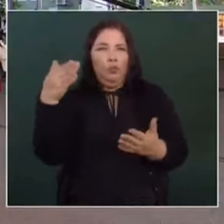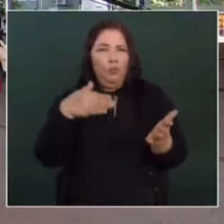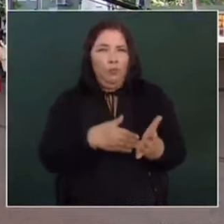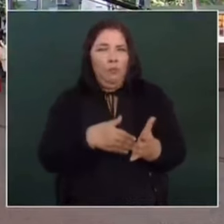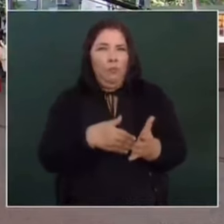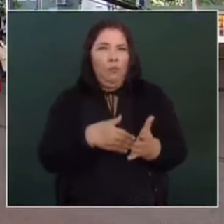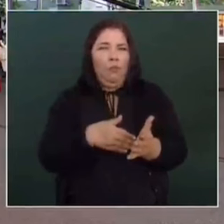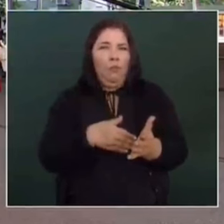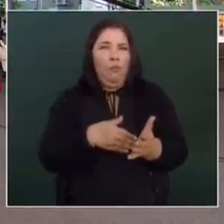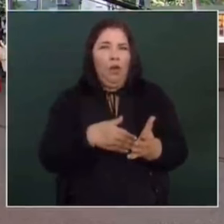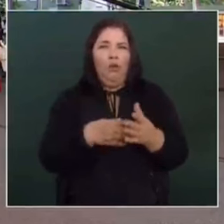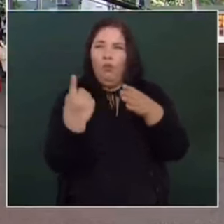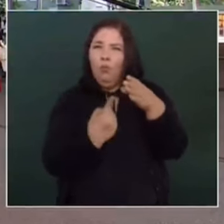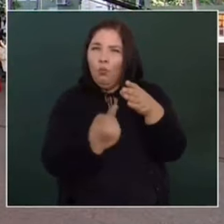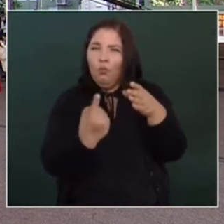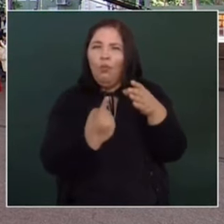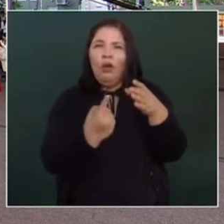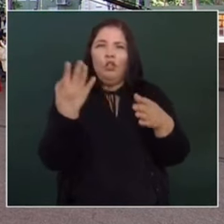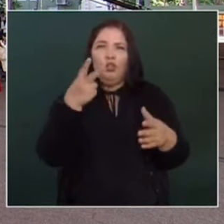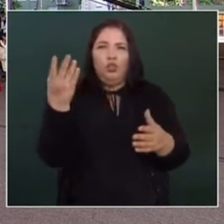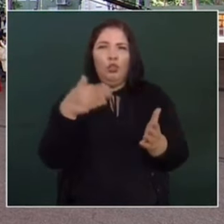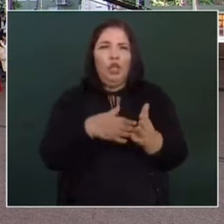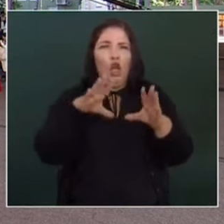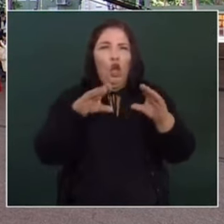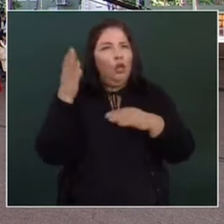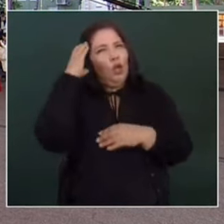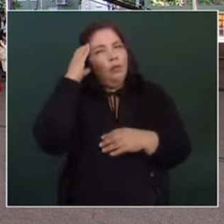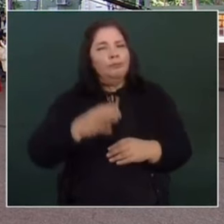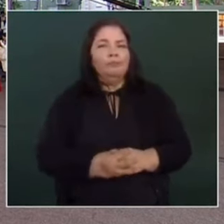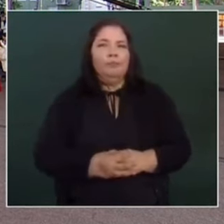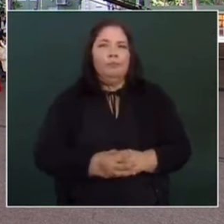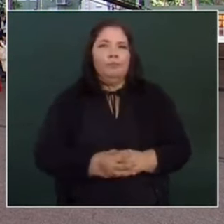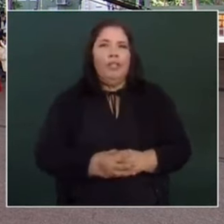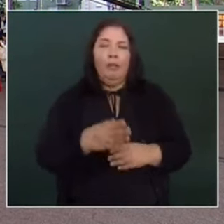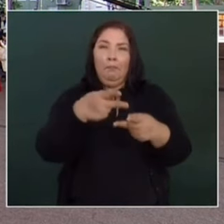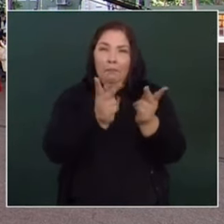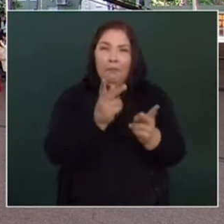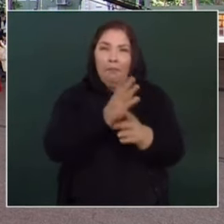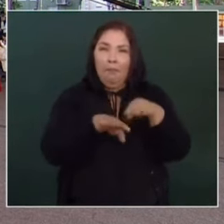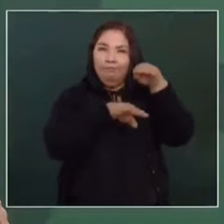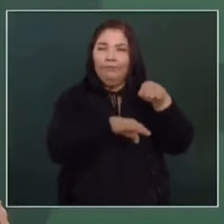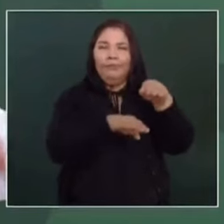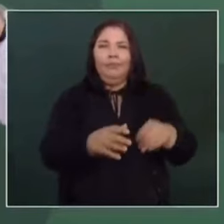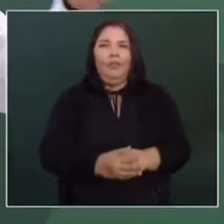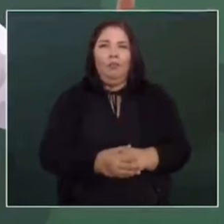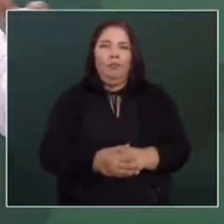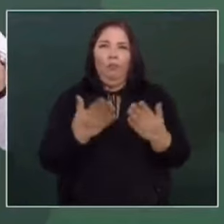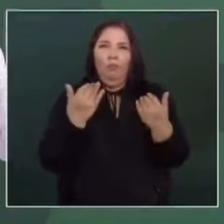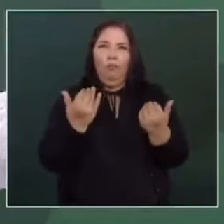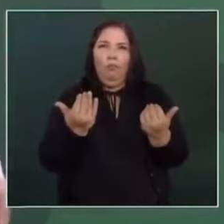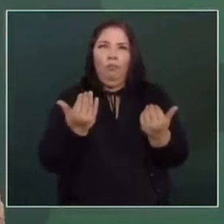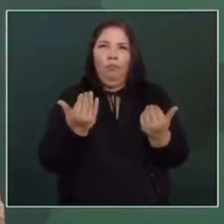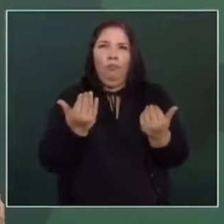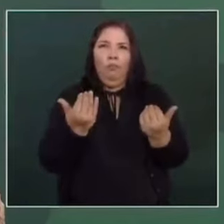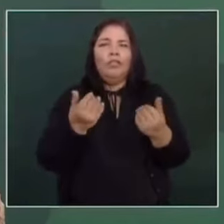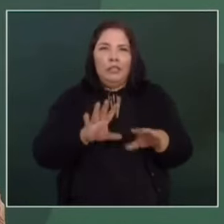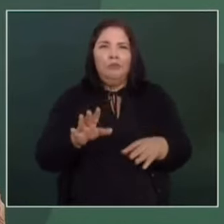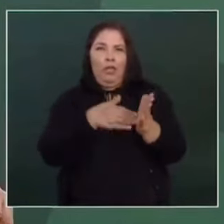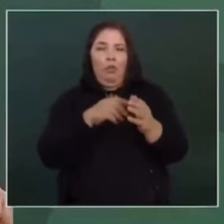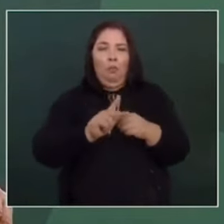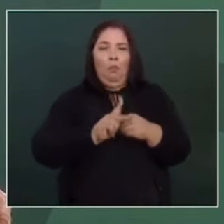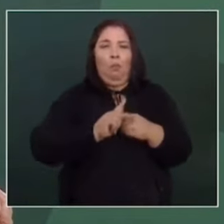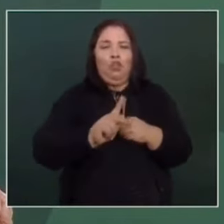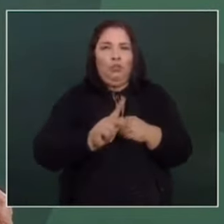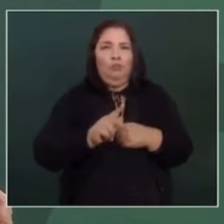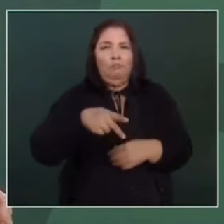250 mil licuadoras, 250 mil colchones, vajillas. No hay, pero ya lo estamos resolviendo.